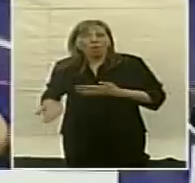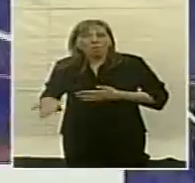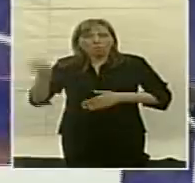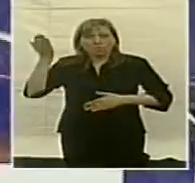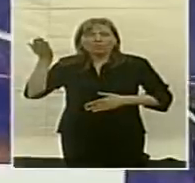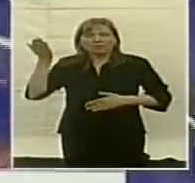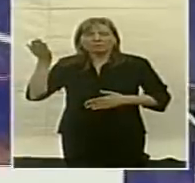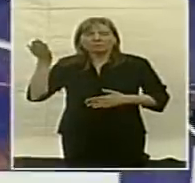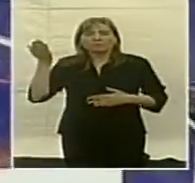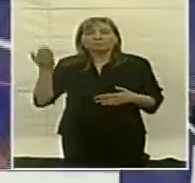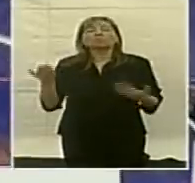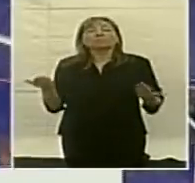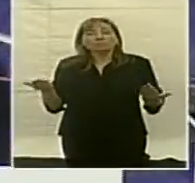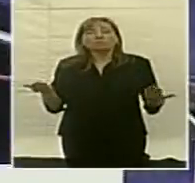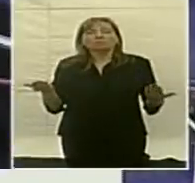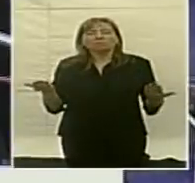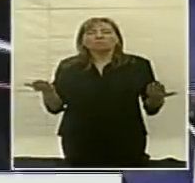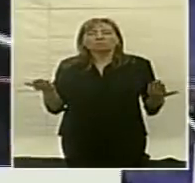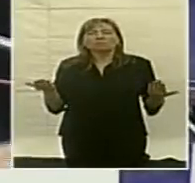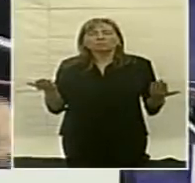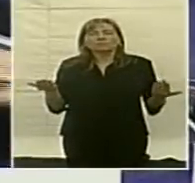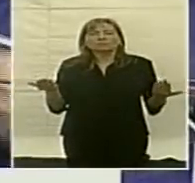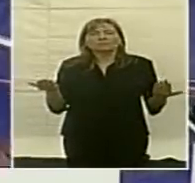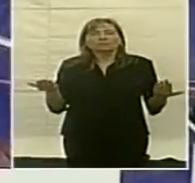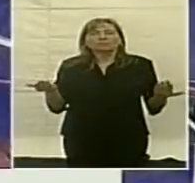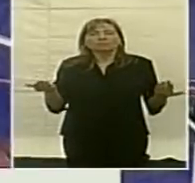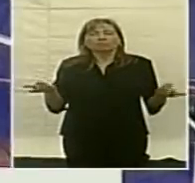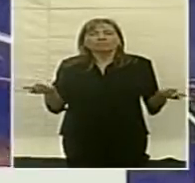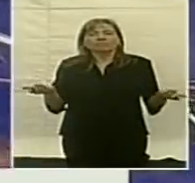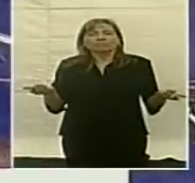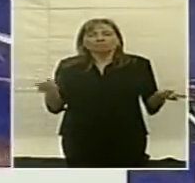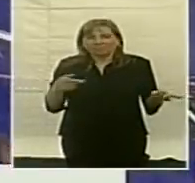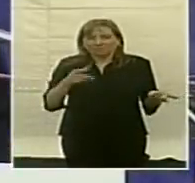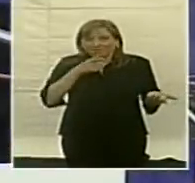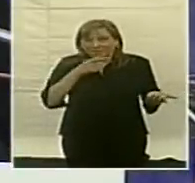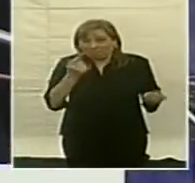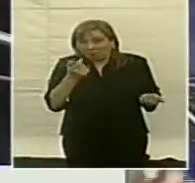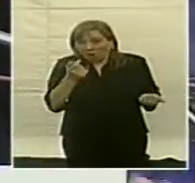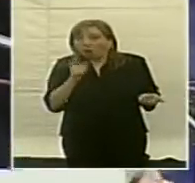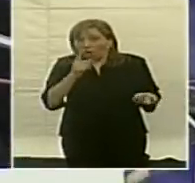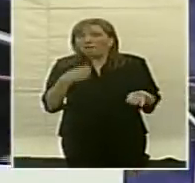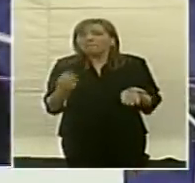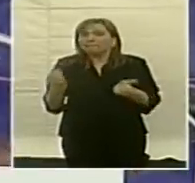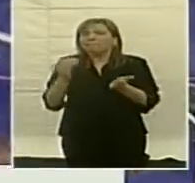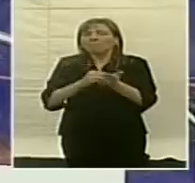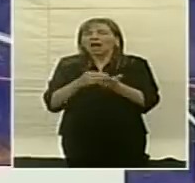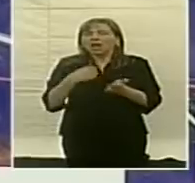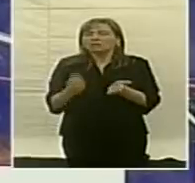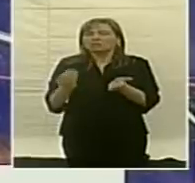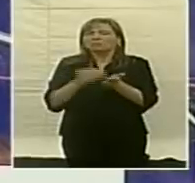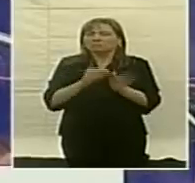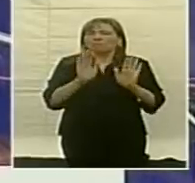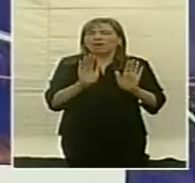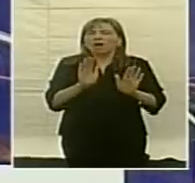y por si esto fuera poco, hemos incorporado